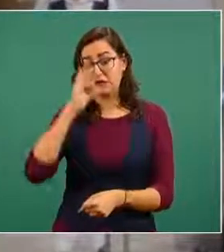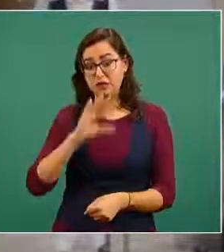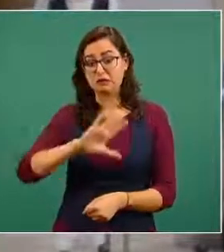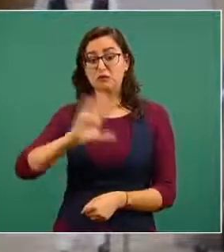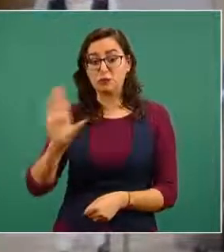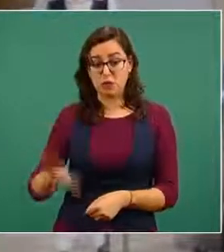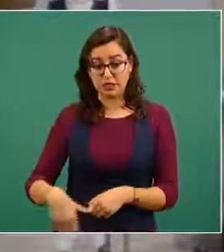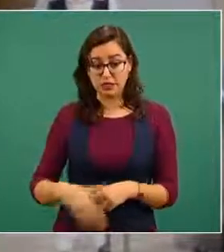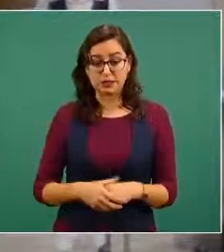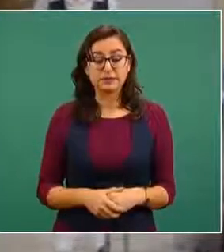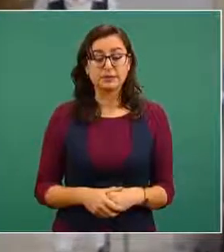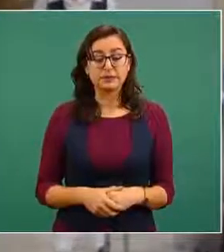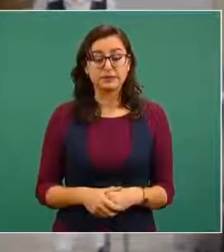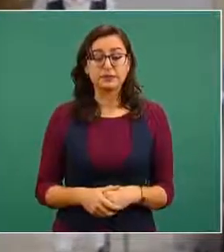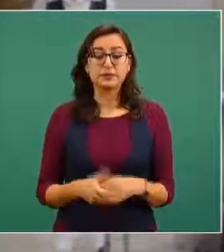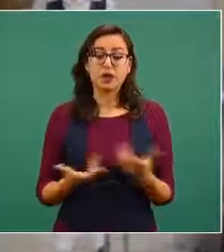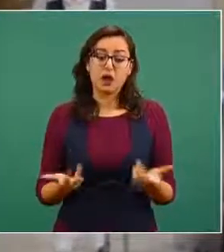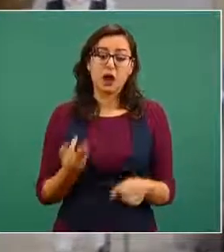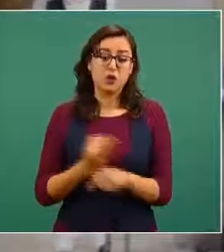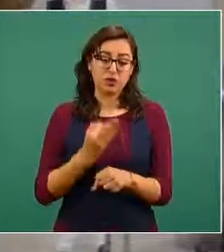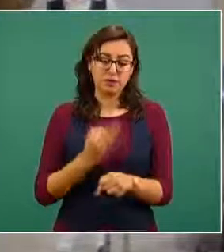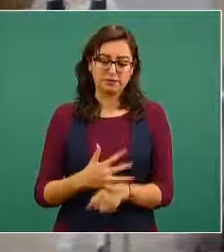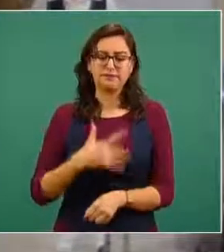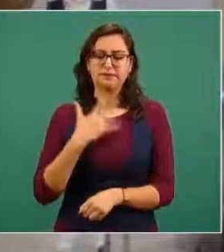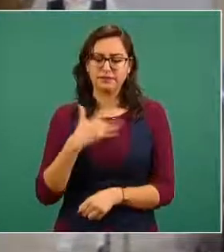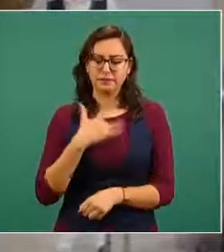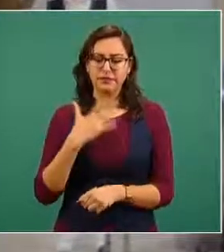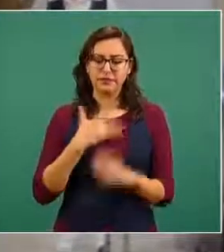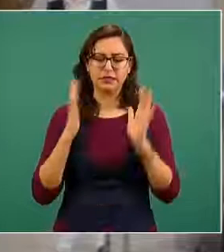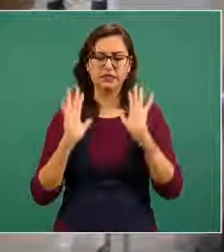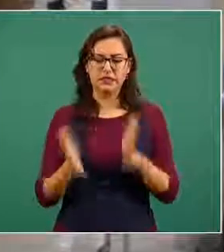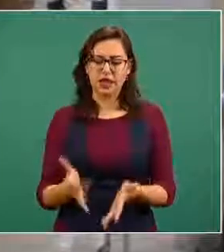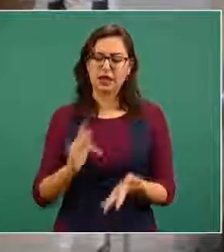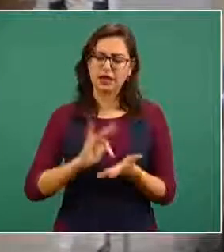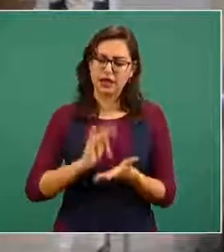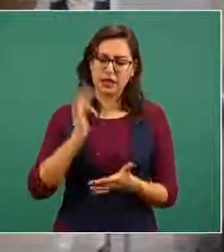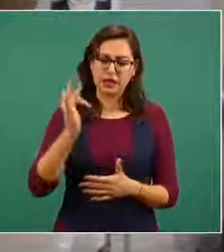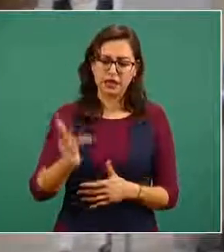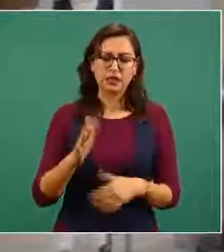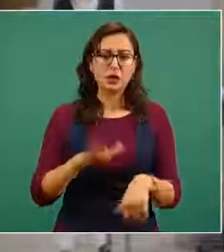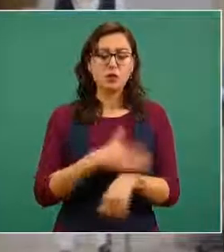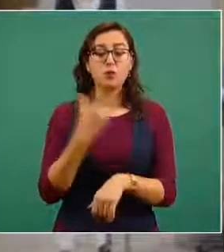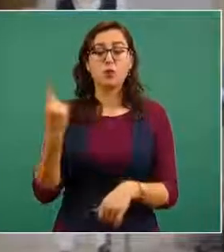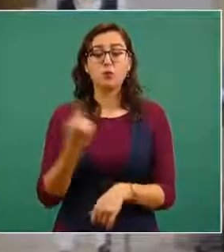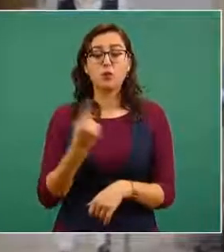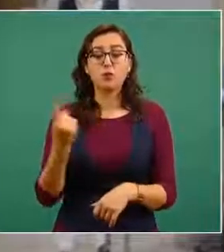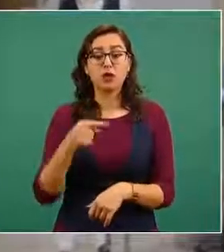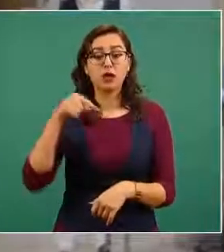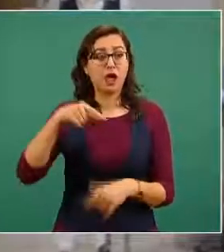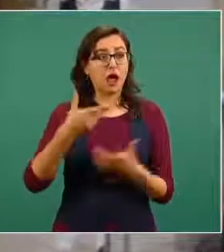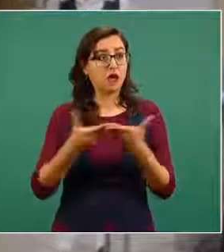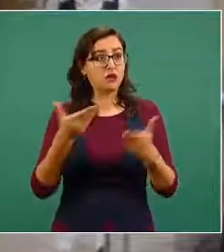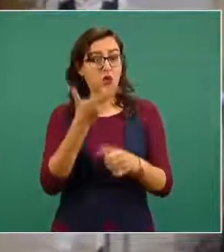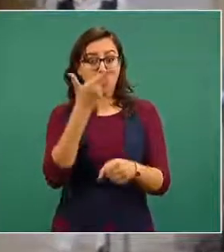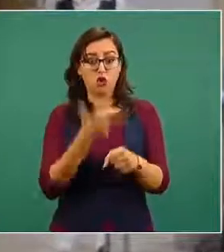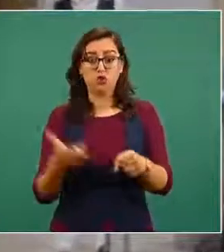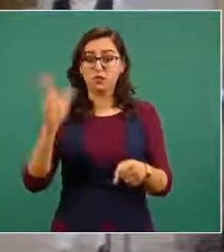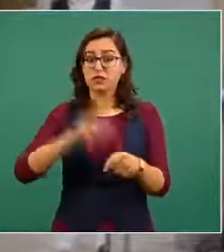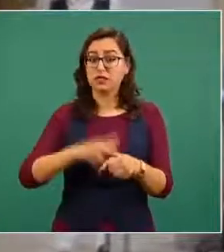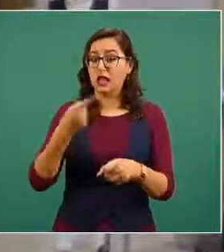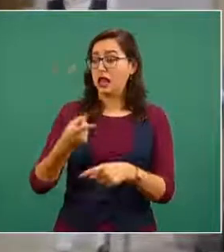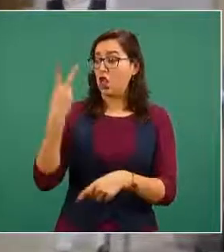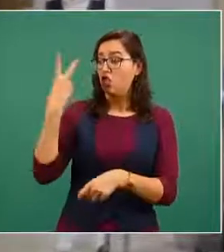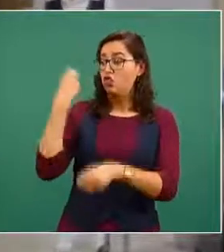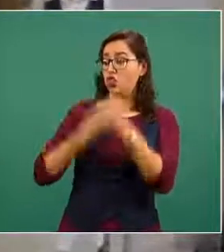agradece y hoy en este hospital que cuando iniciamos la administración estaba completamente deteriorado es un hospital